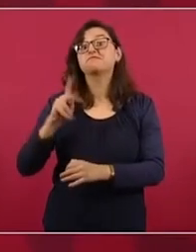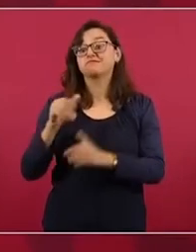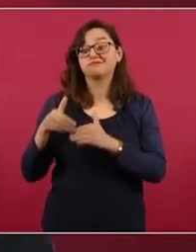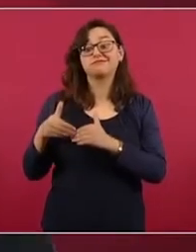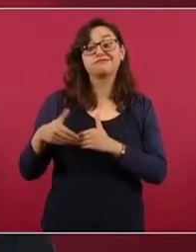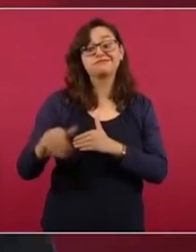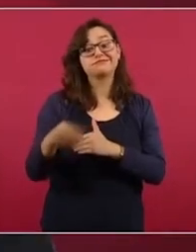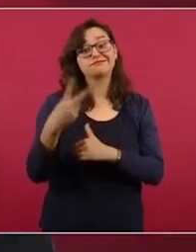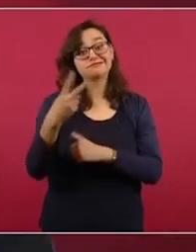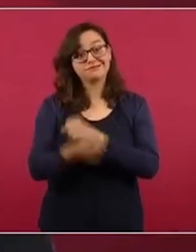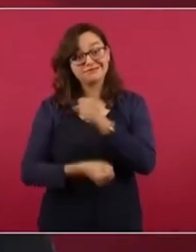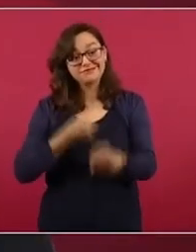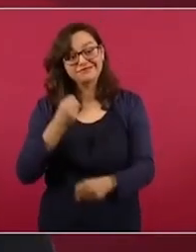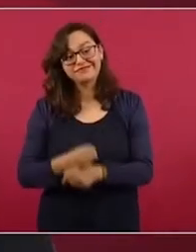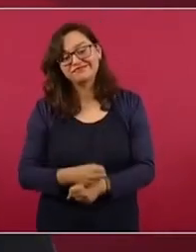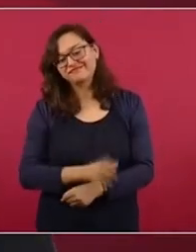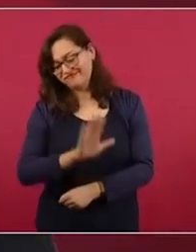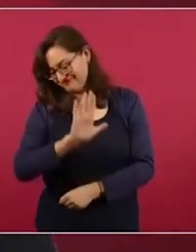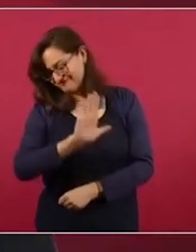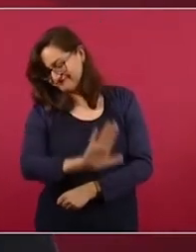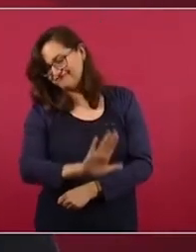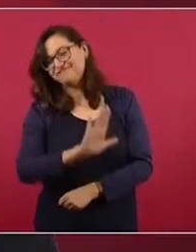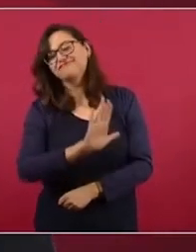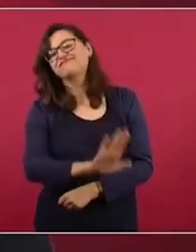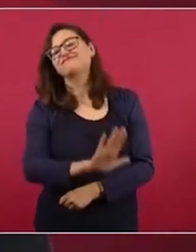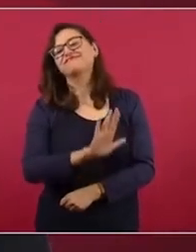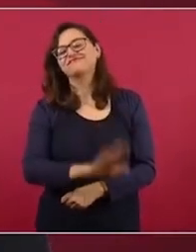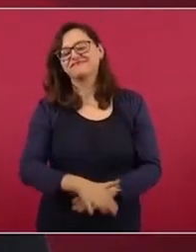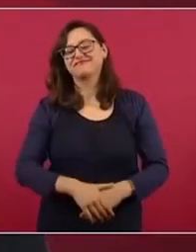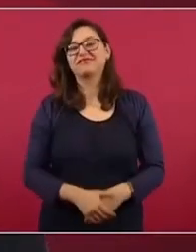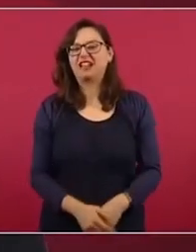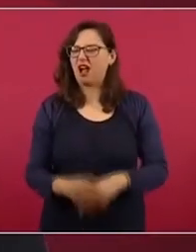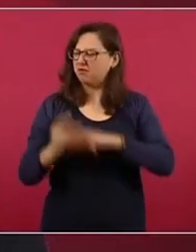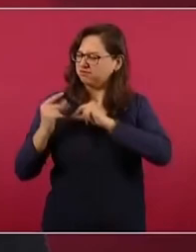mucho más. Mucho más.